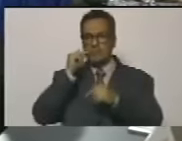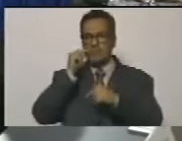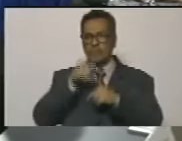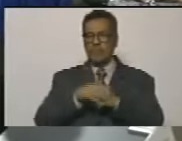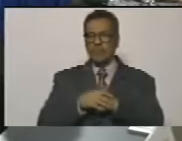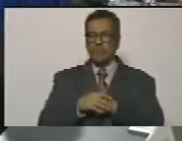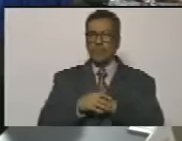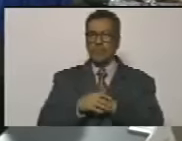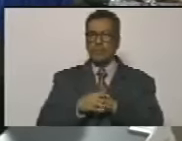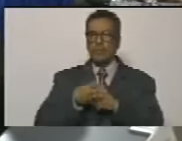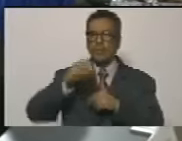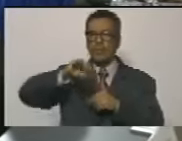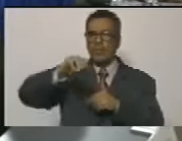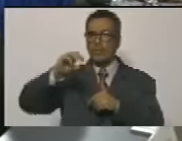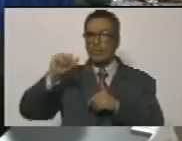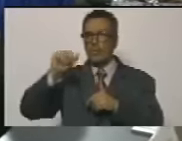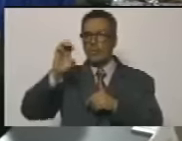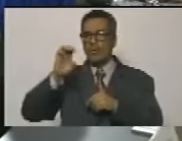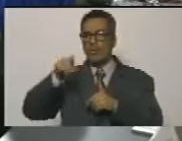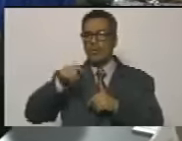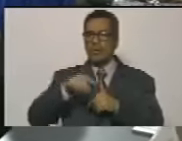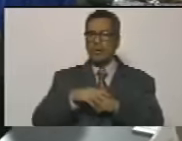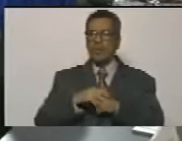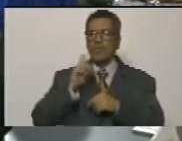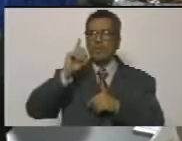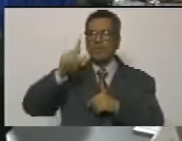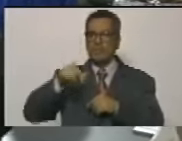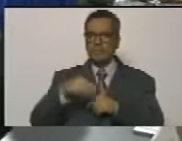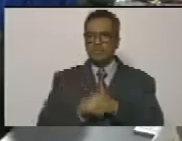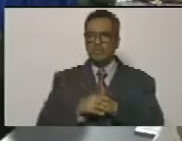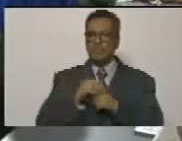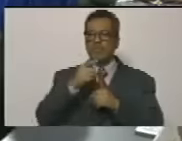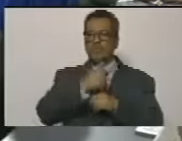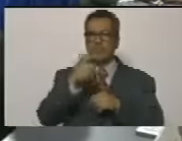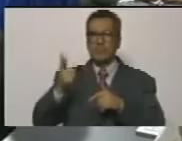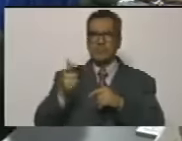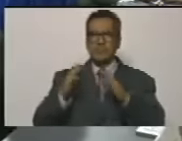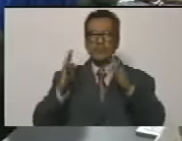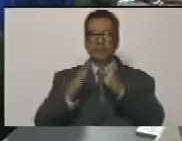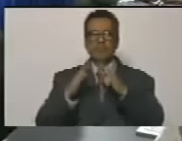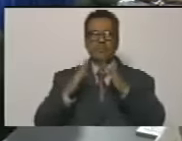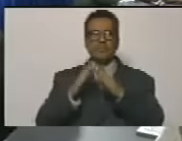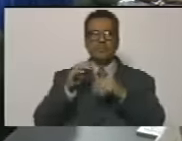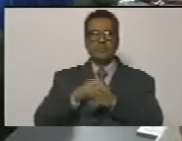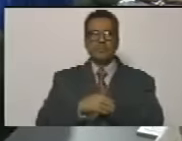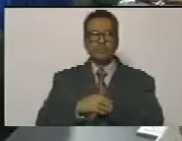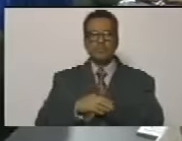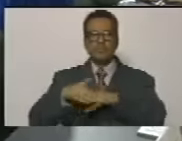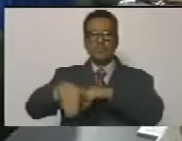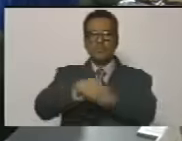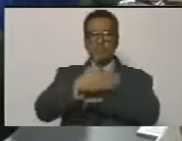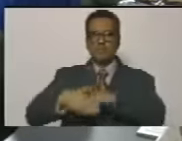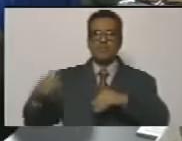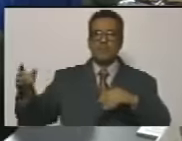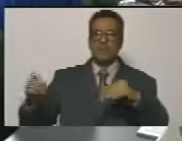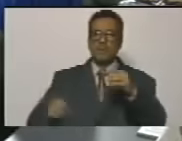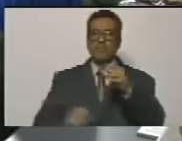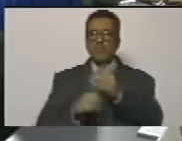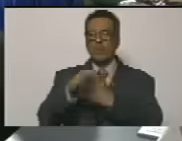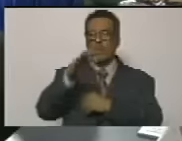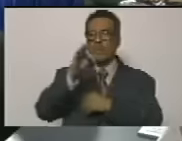José González Navarro ahí está la casa en la calle Real de los Flores